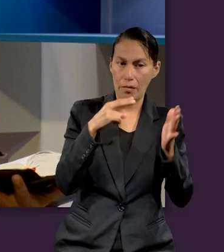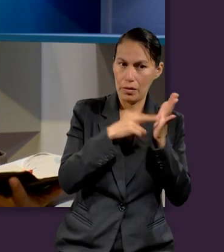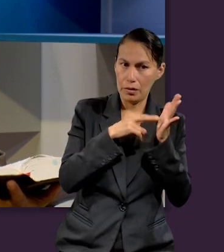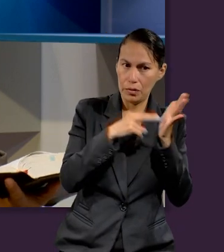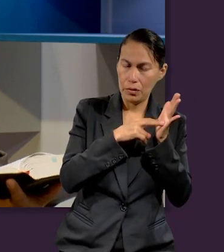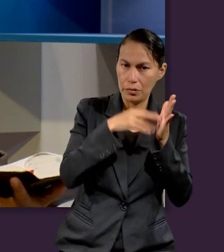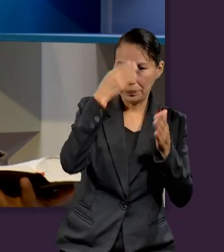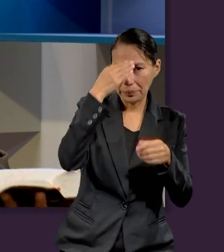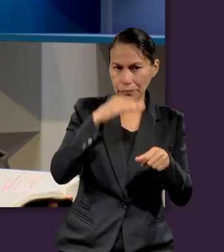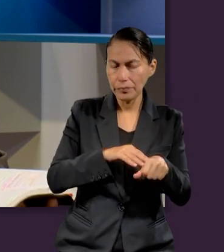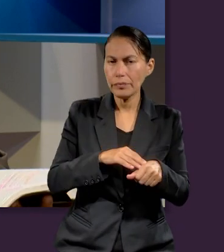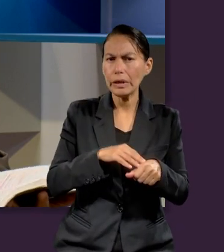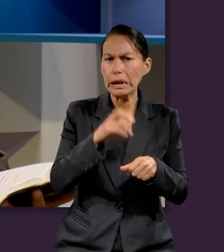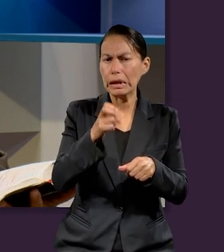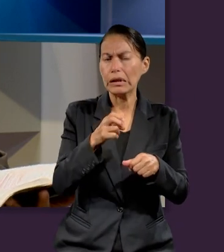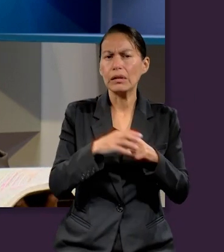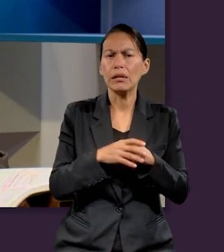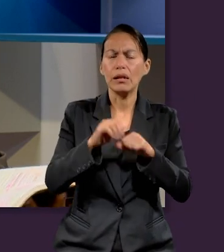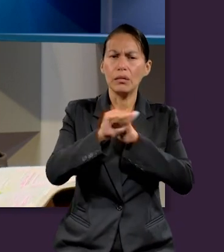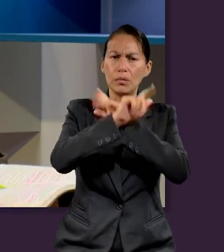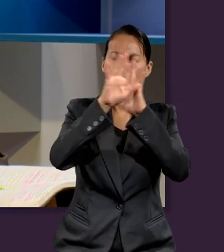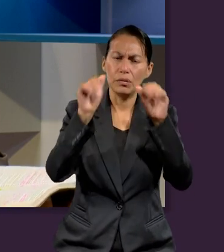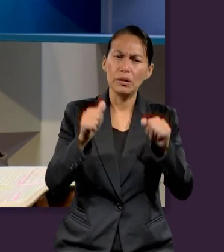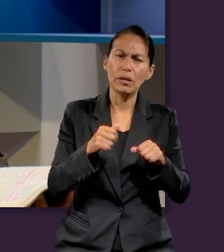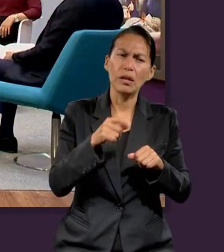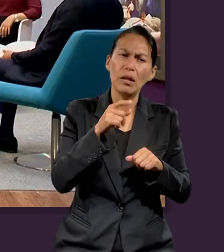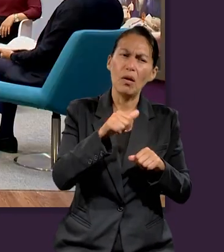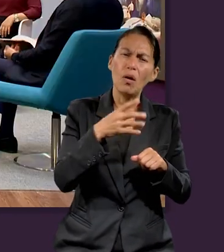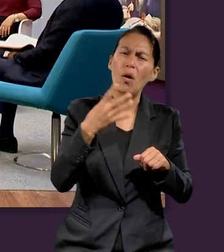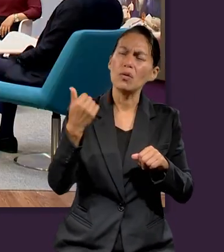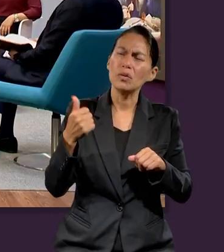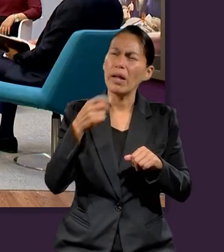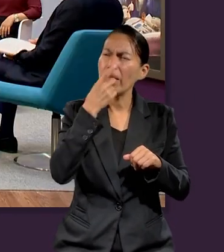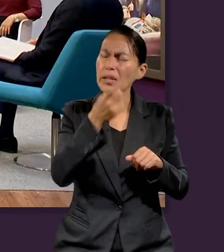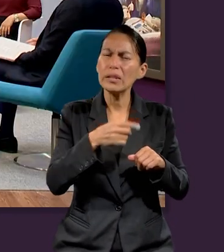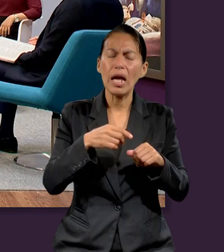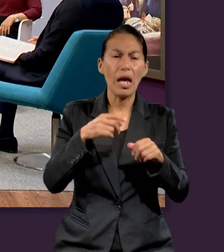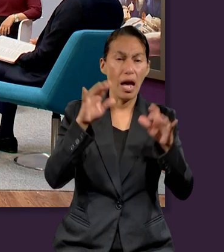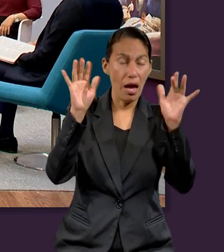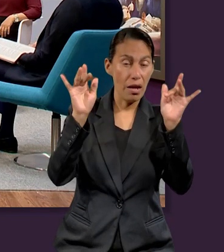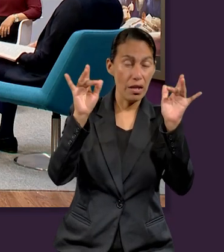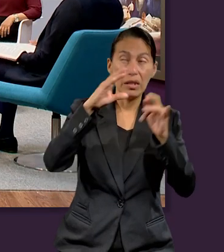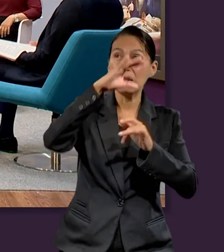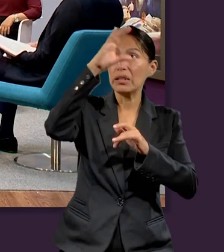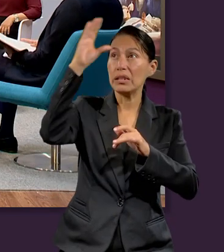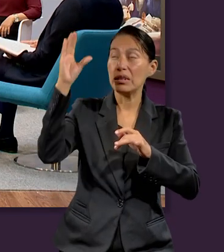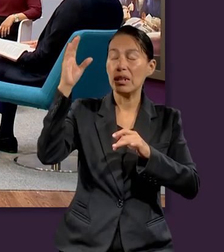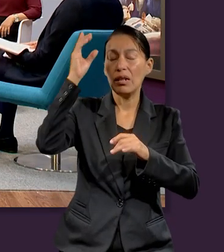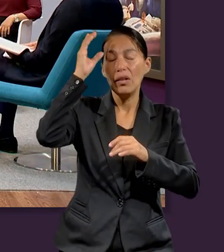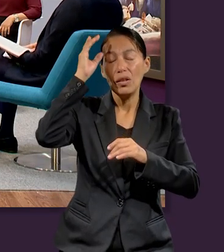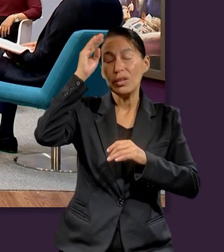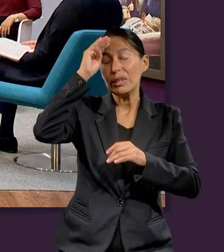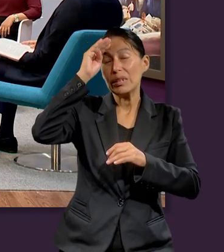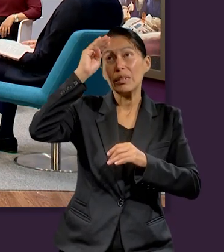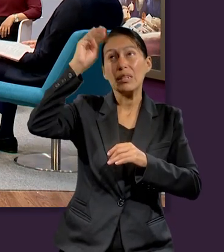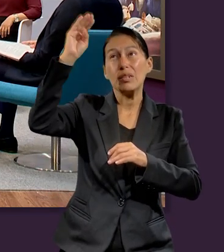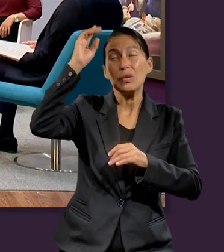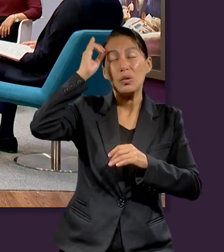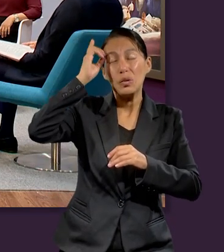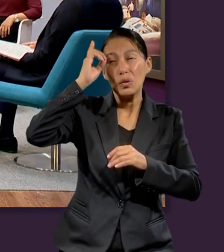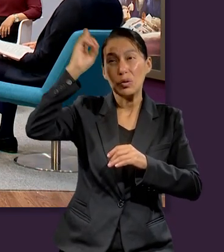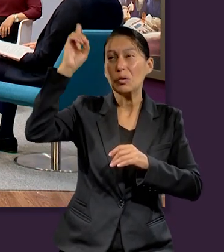semana que se encuentra en Apocalipsis, capítulo 4, versículo 11, donde dicen los ángeles